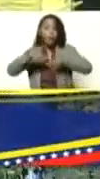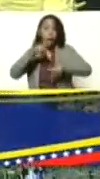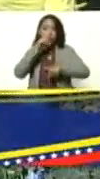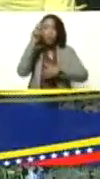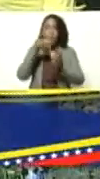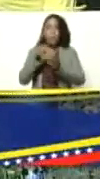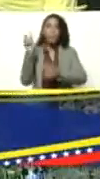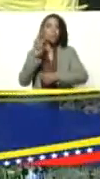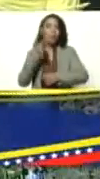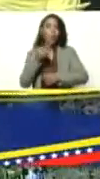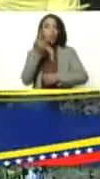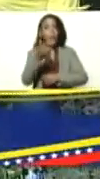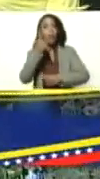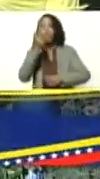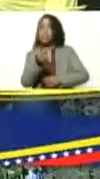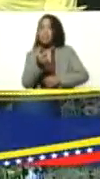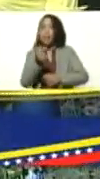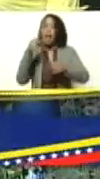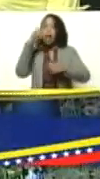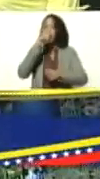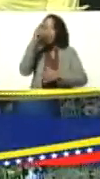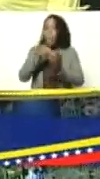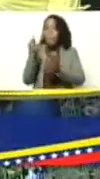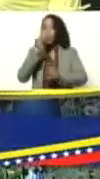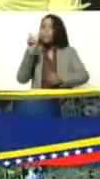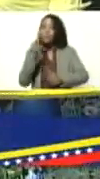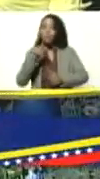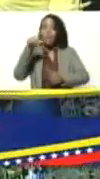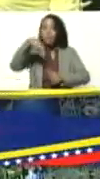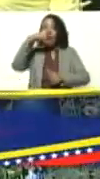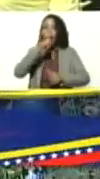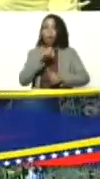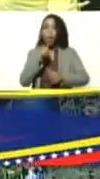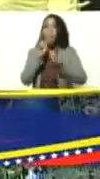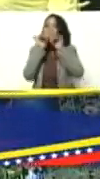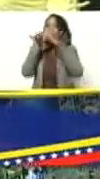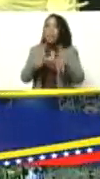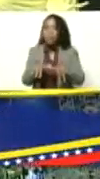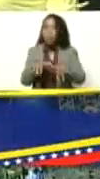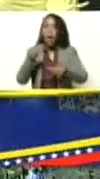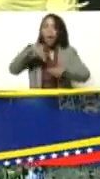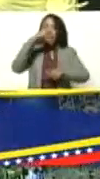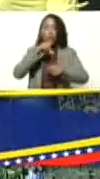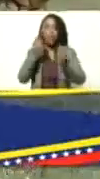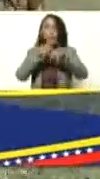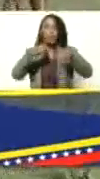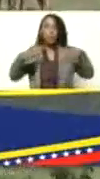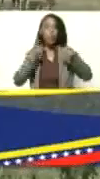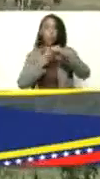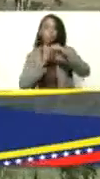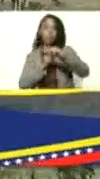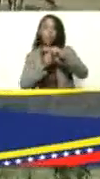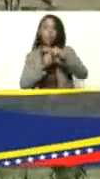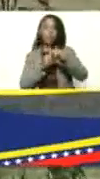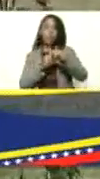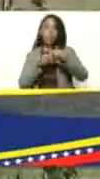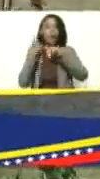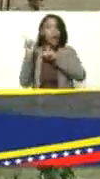2022 como usted lo ha indicado el año 2022 será un año bendito será un año de prosperidad y de crecimiento